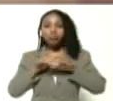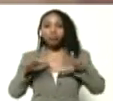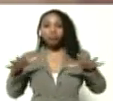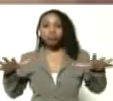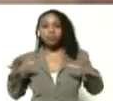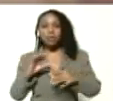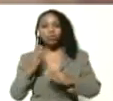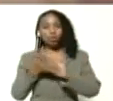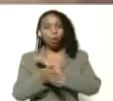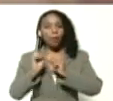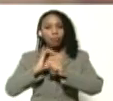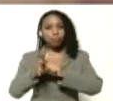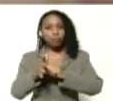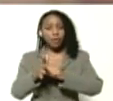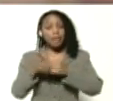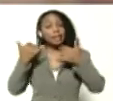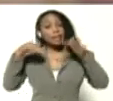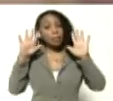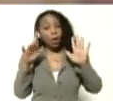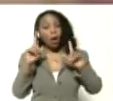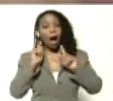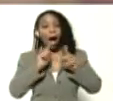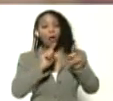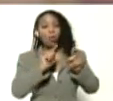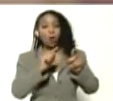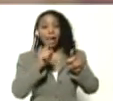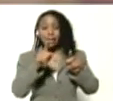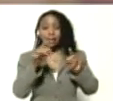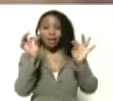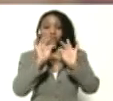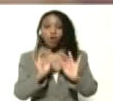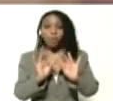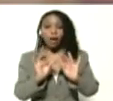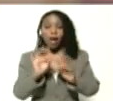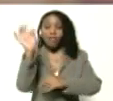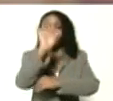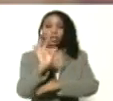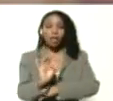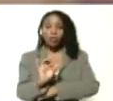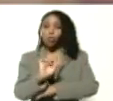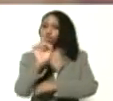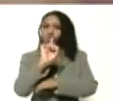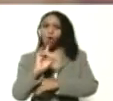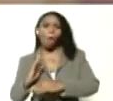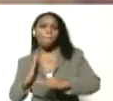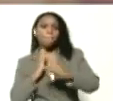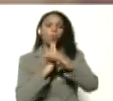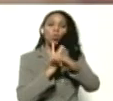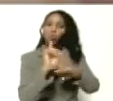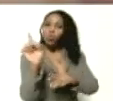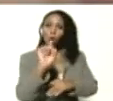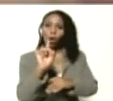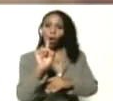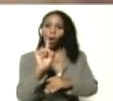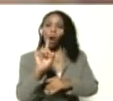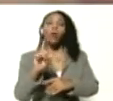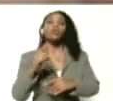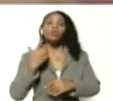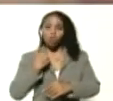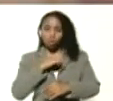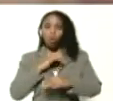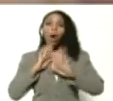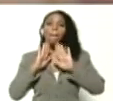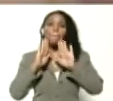-19. Sin embargo, aún entendiendo estas coyunturas, la Federación no se ha detenido, presidente. Cuenta usted, y ha